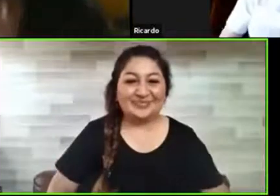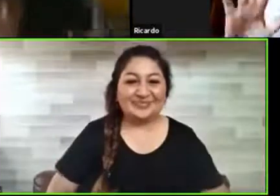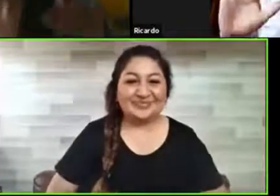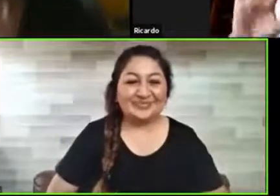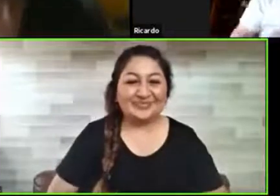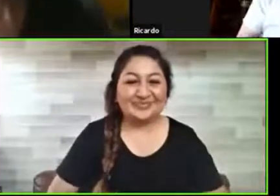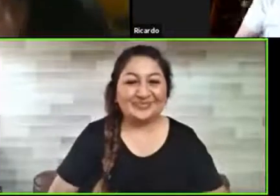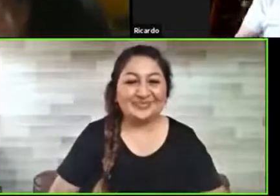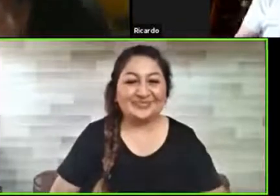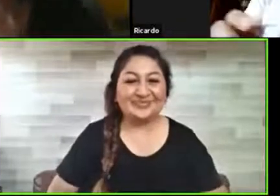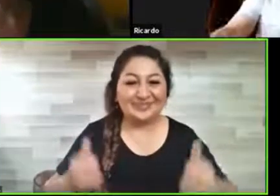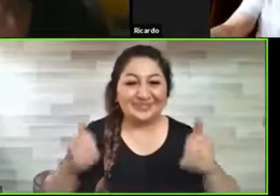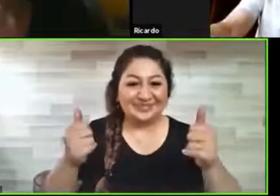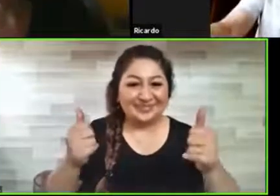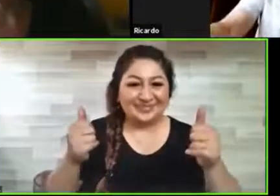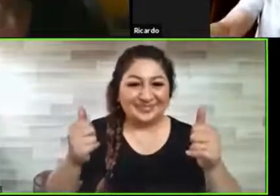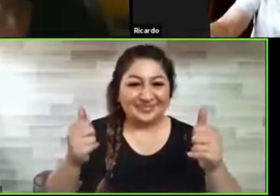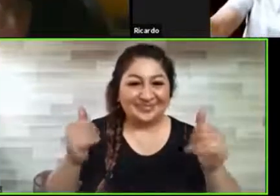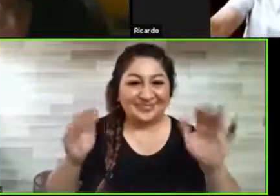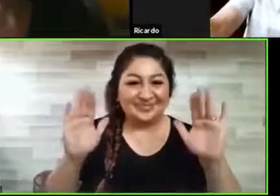Muchas gracias. Que estén muy bien. Chau, chau.